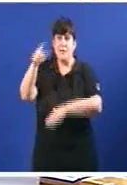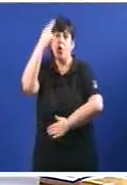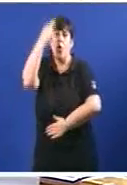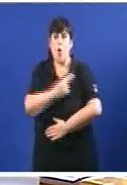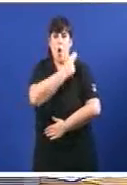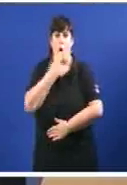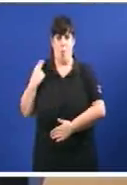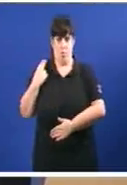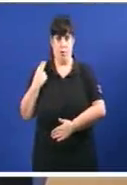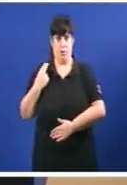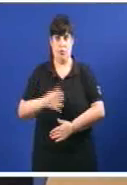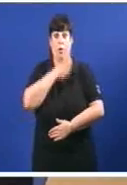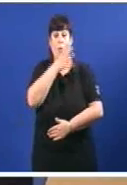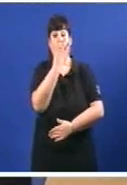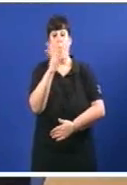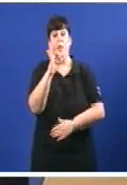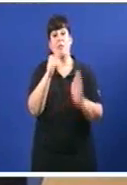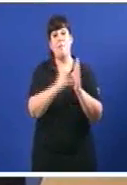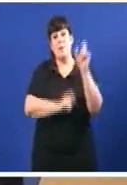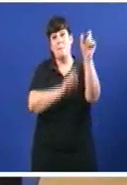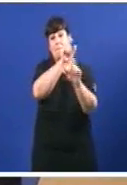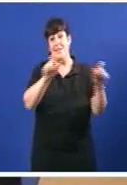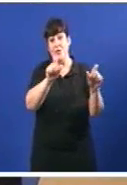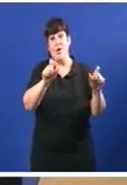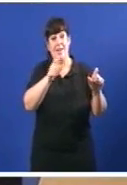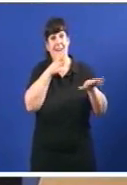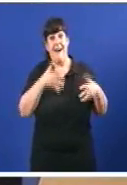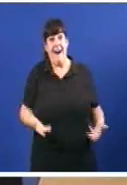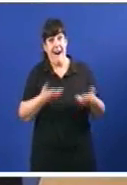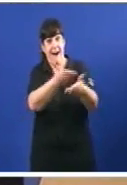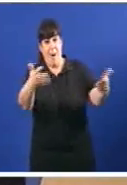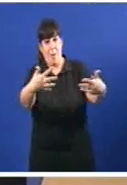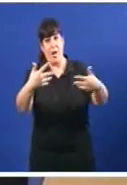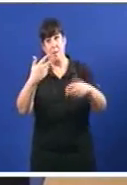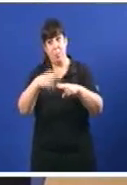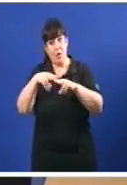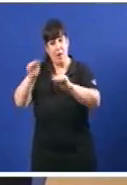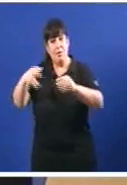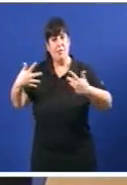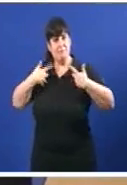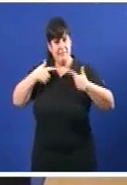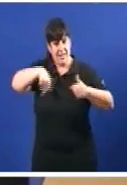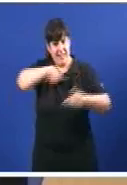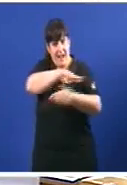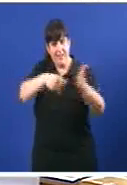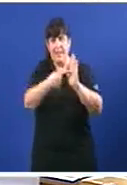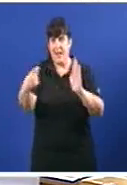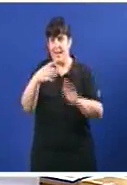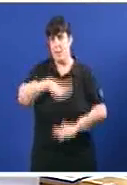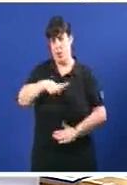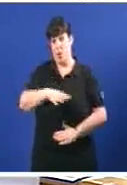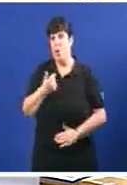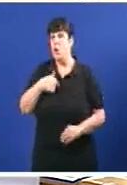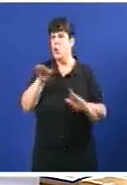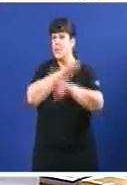vostede a retirar as 40.000 persoas que están sufrindo as consecuencias da súa política en Galicia. E vou xa falar de dúas